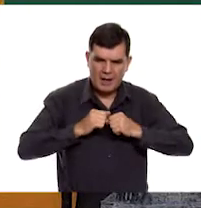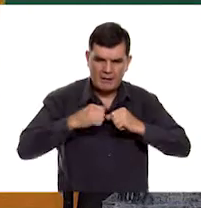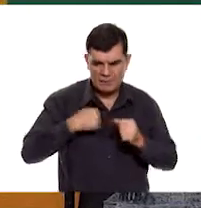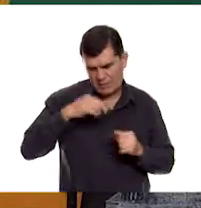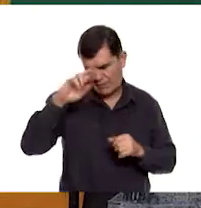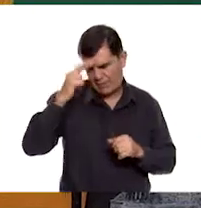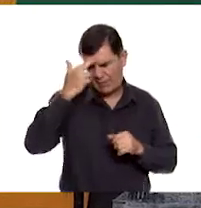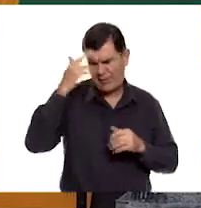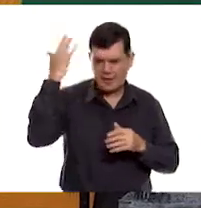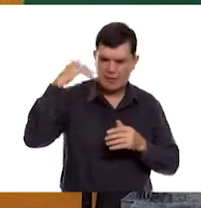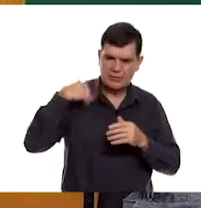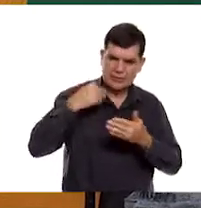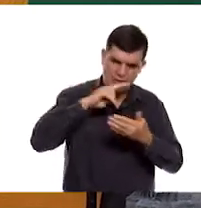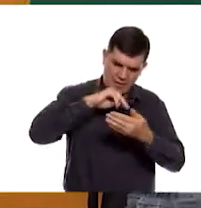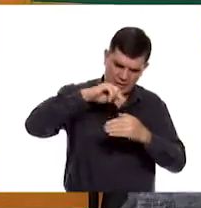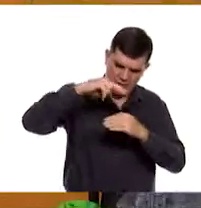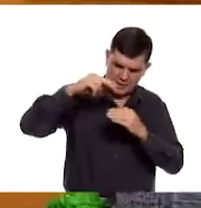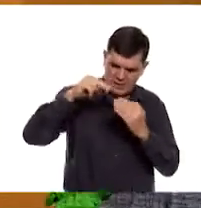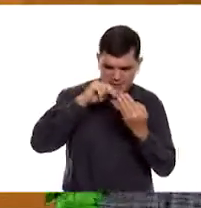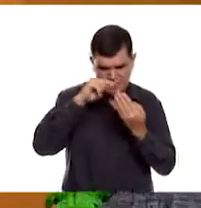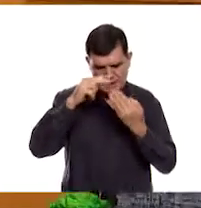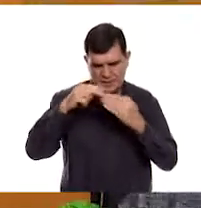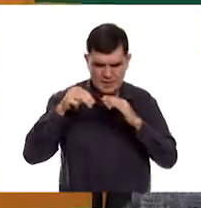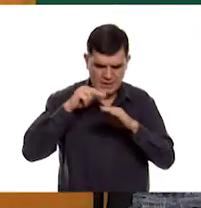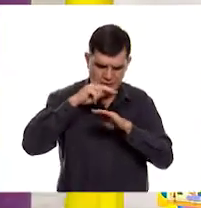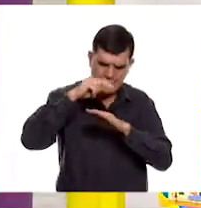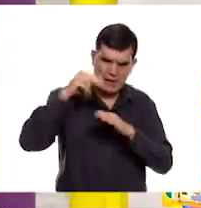pinté una en una clase. ¡Ah, muy bien, Pilar!